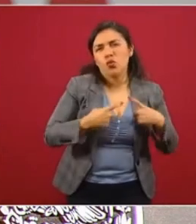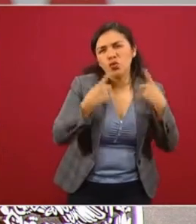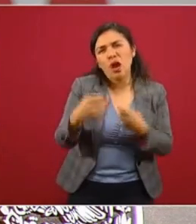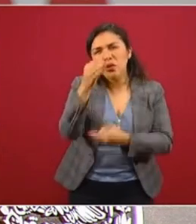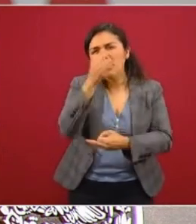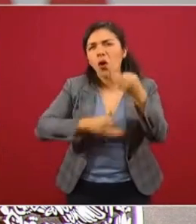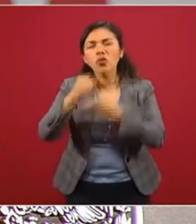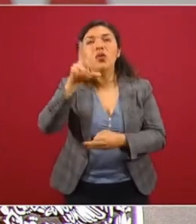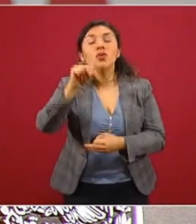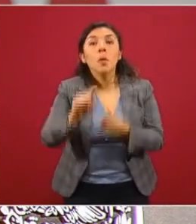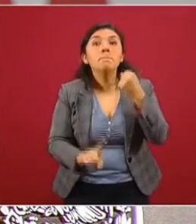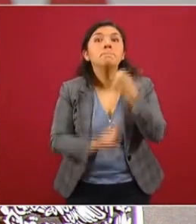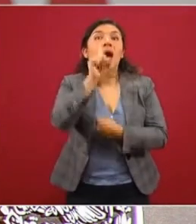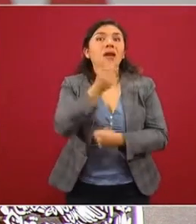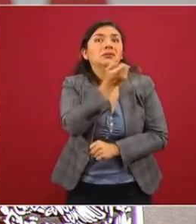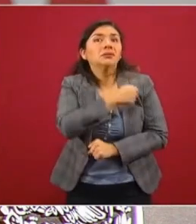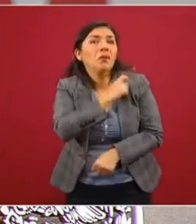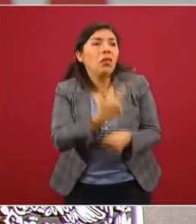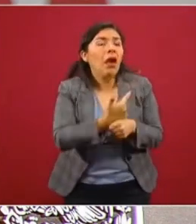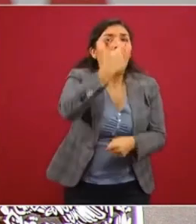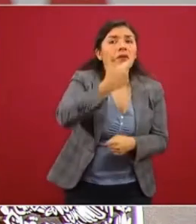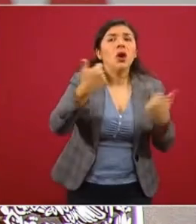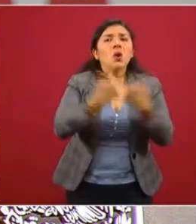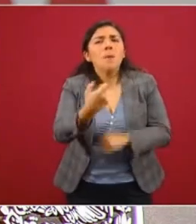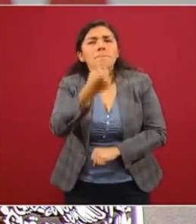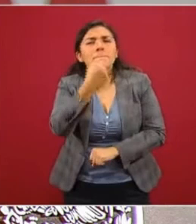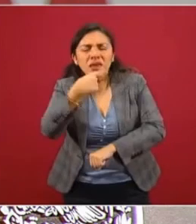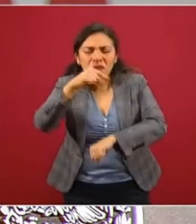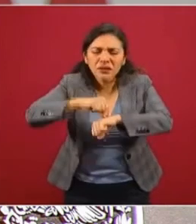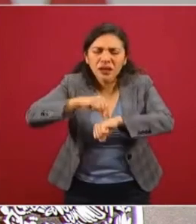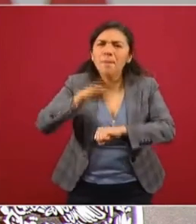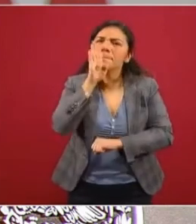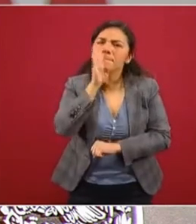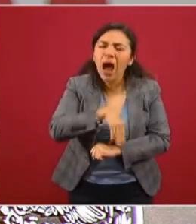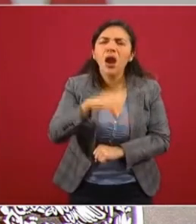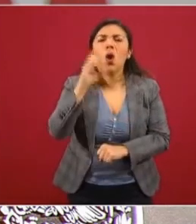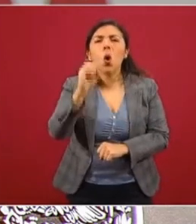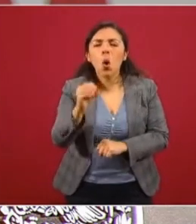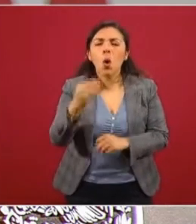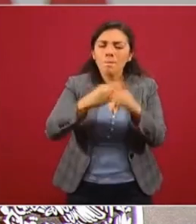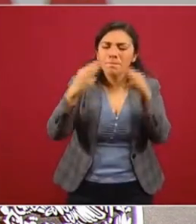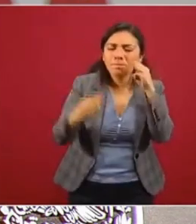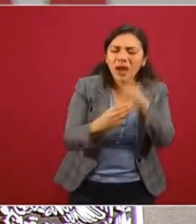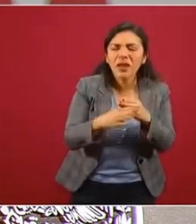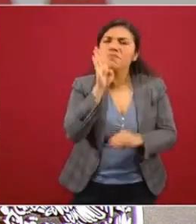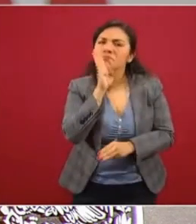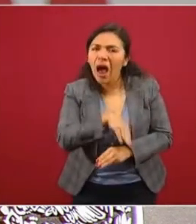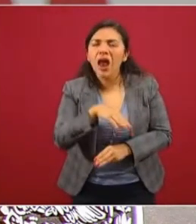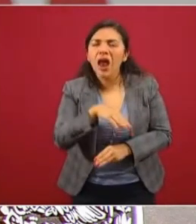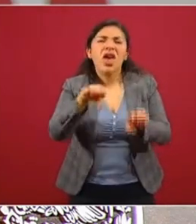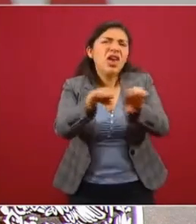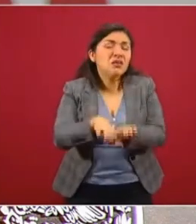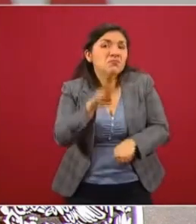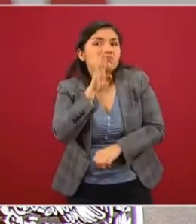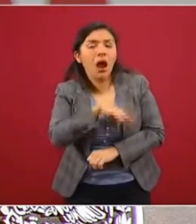no se causen riesgos sanitarios con medicamentos, con implementos médicos, equipo de alta especialidad.